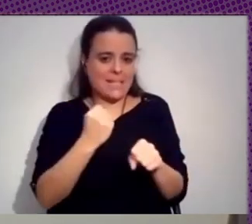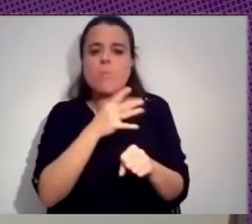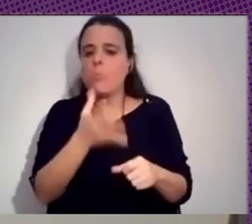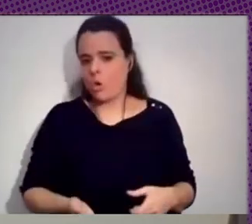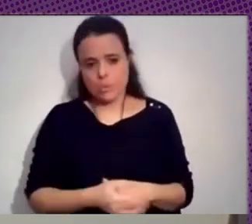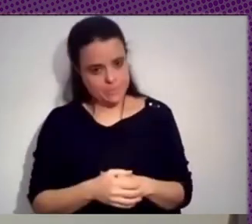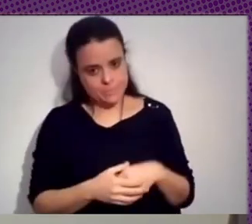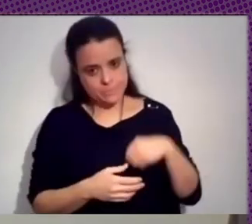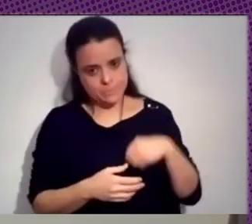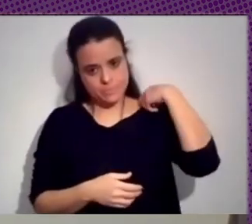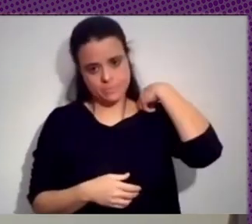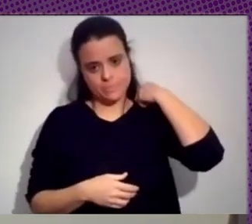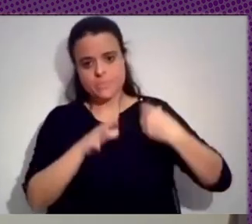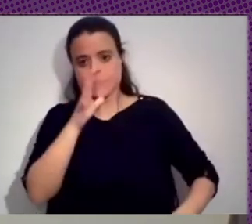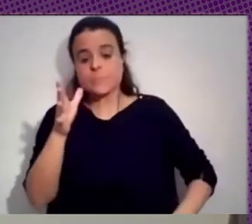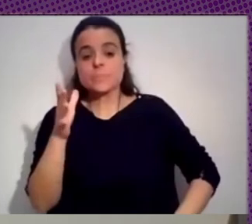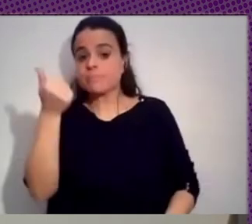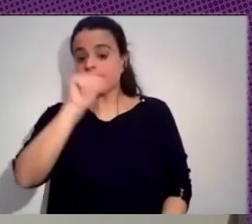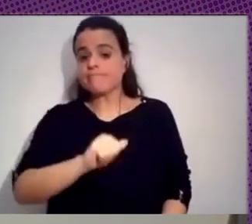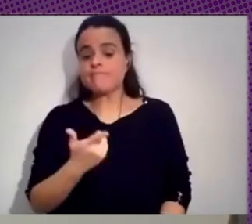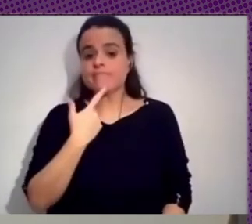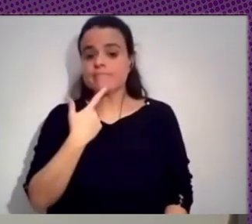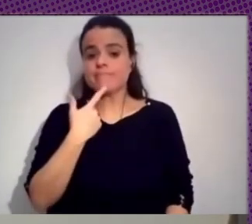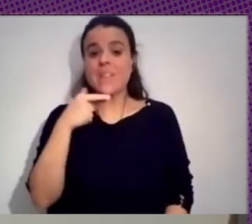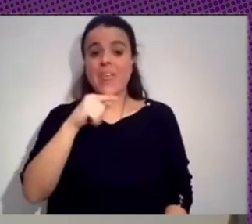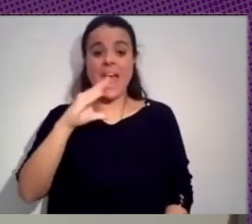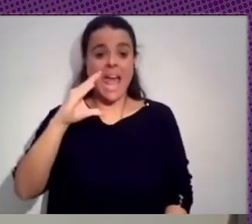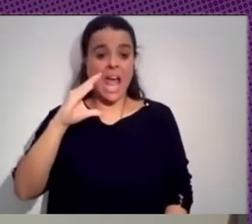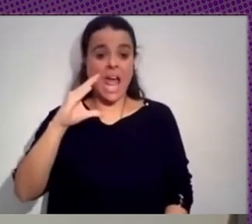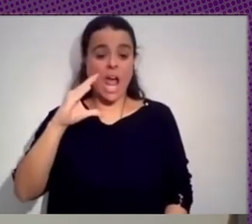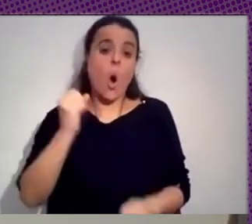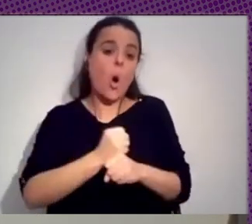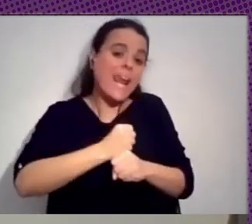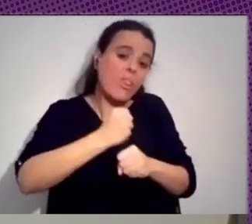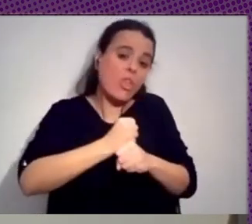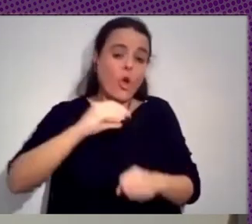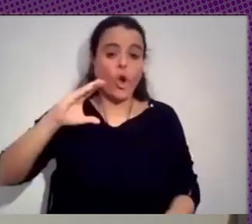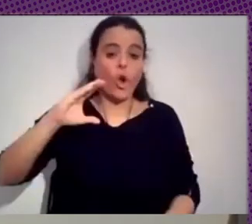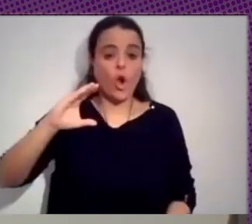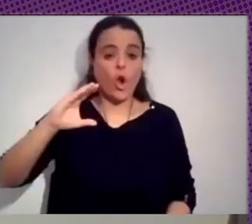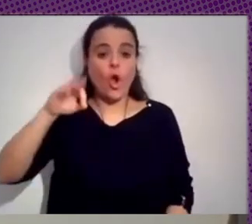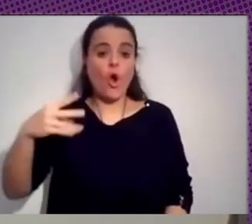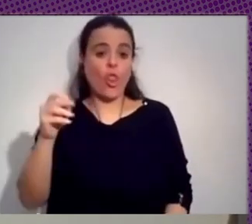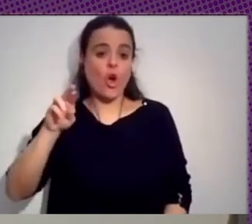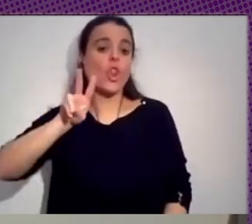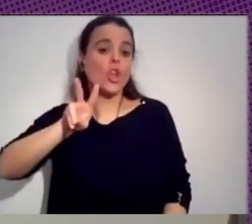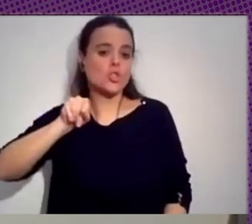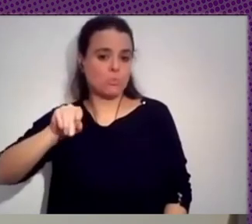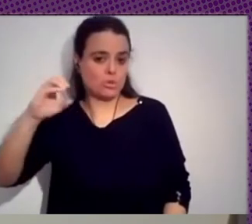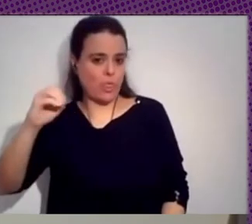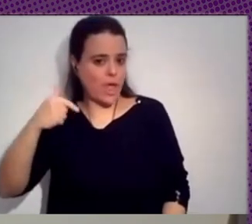estamos ante la operación Condor 2.0, de hecho yo adhiero completamente a eso, pero también